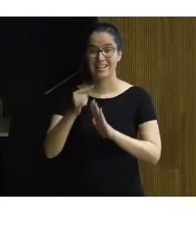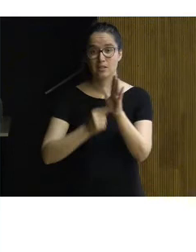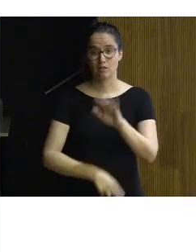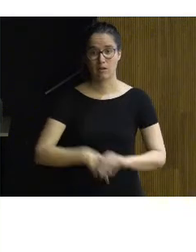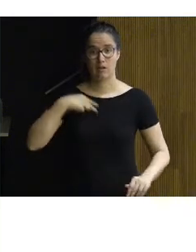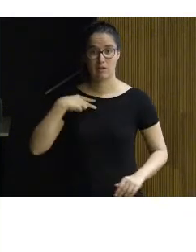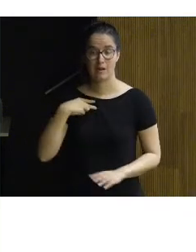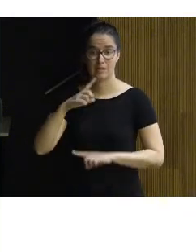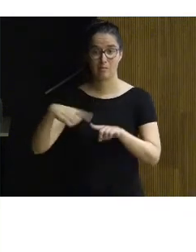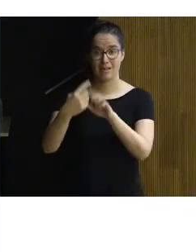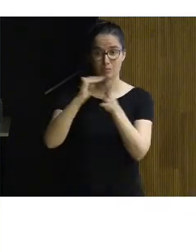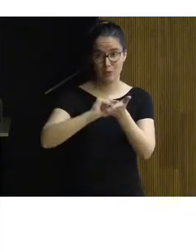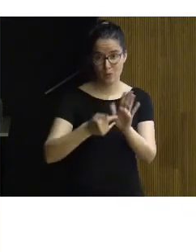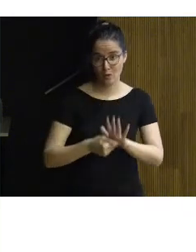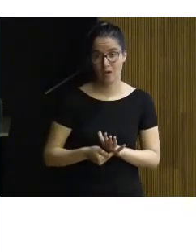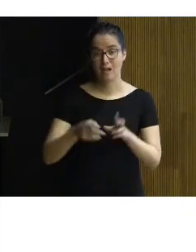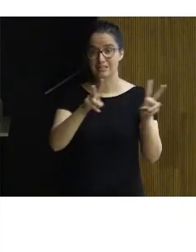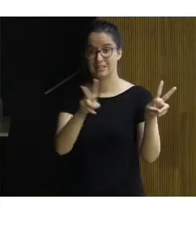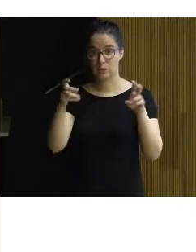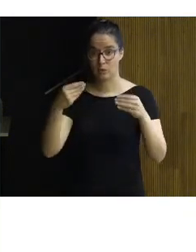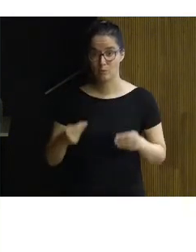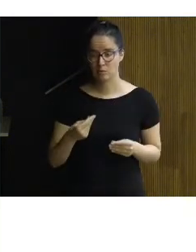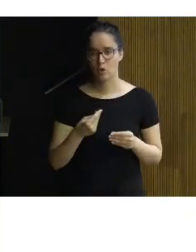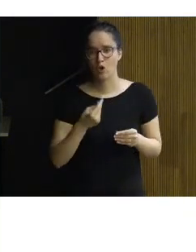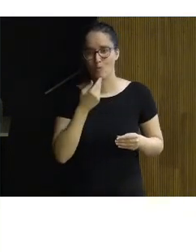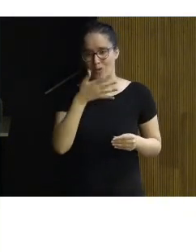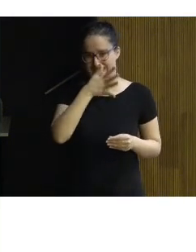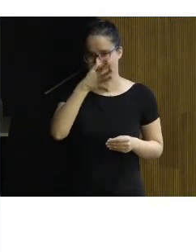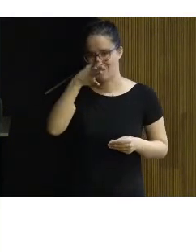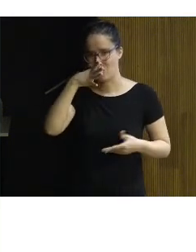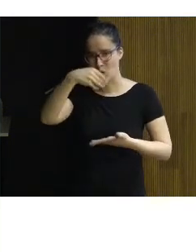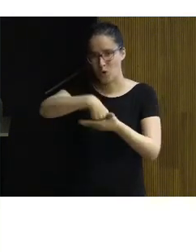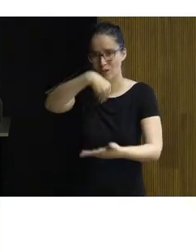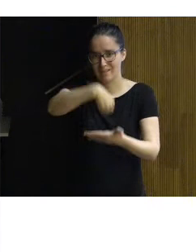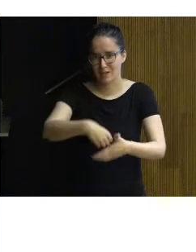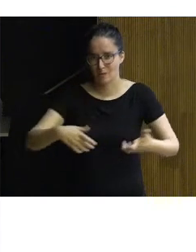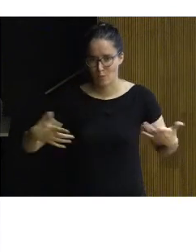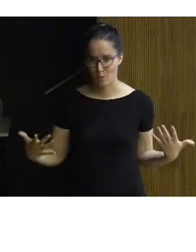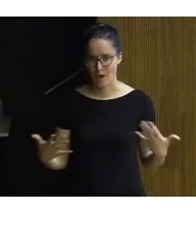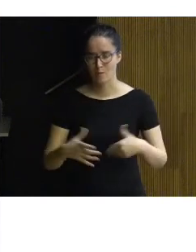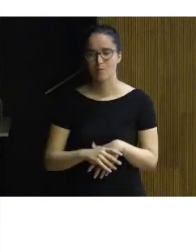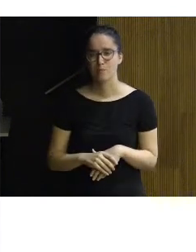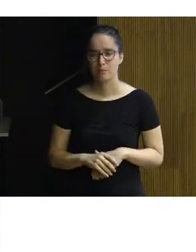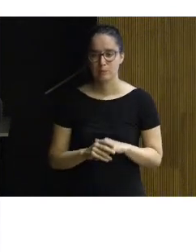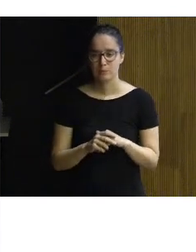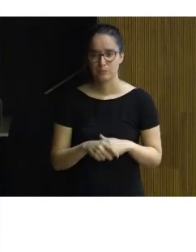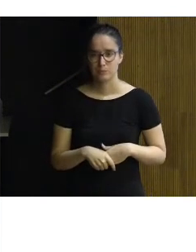generales y metodología. Este título os da ya un avance de lo que es el contenido del estándar, ¿no?